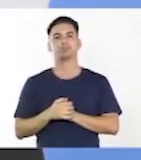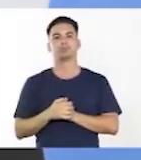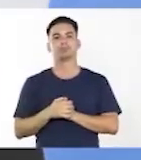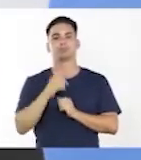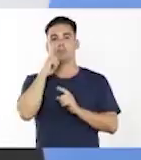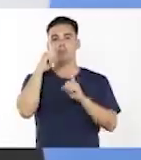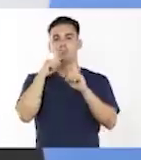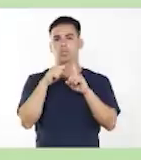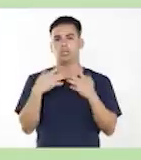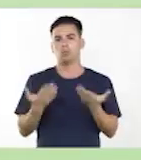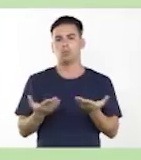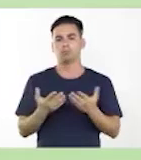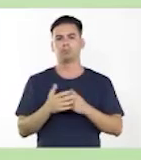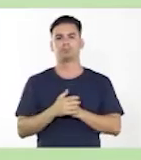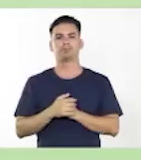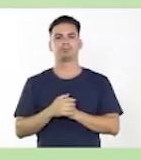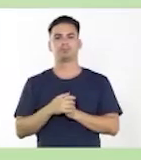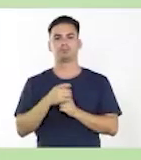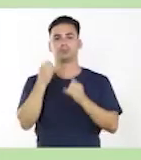el verbo.